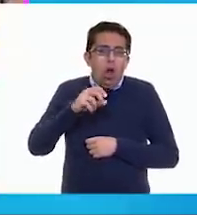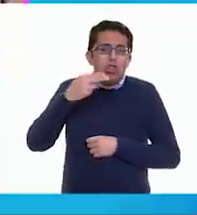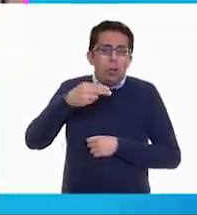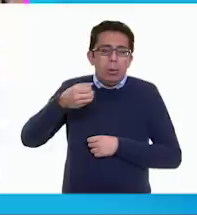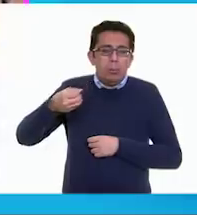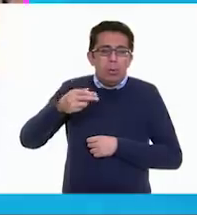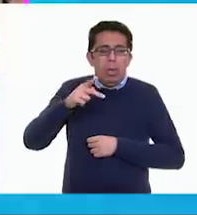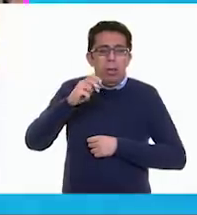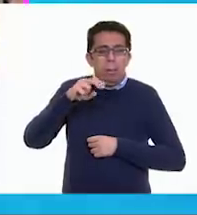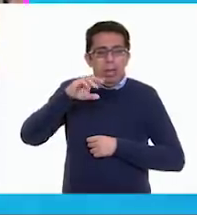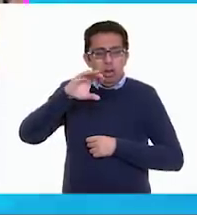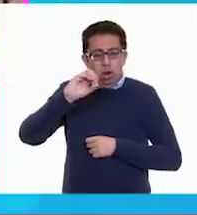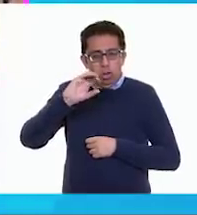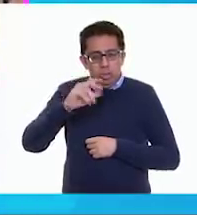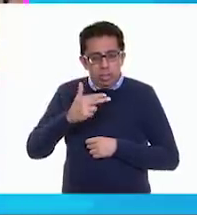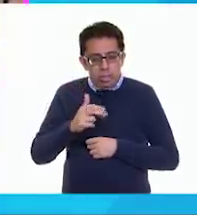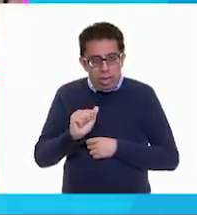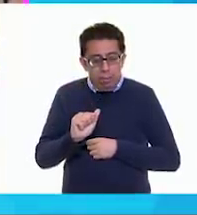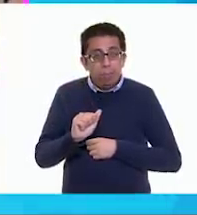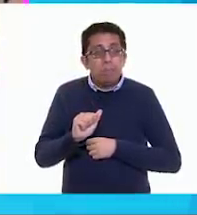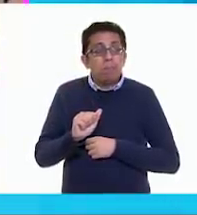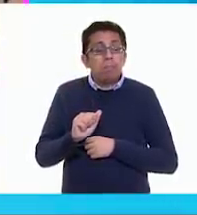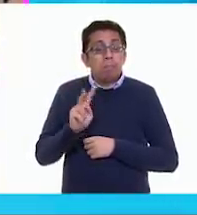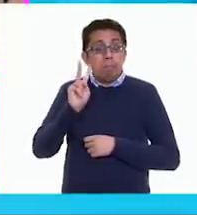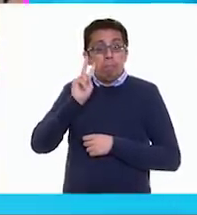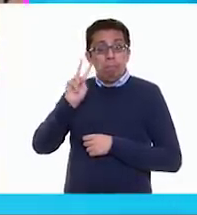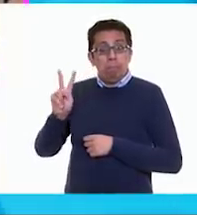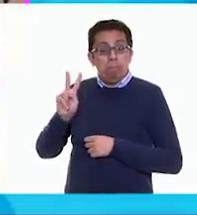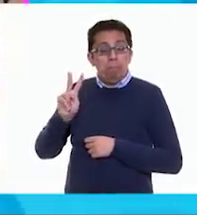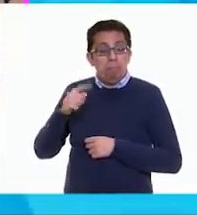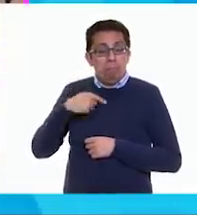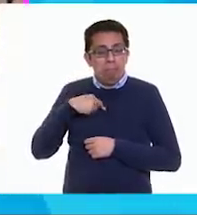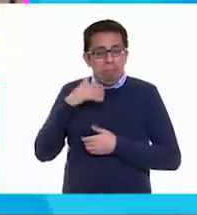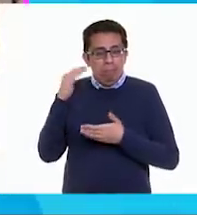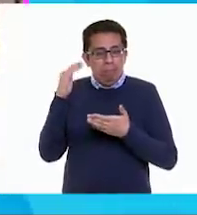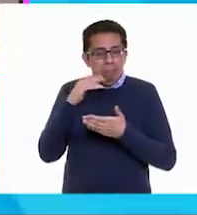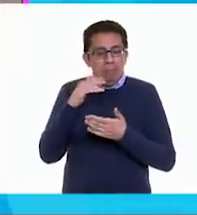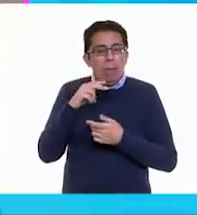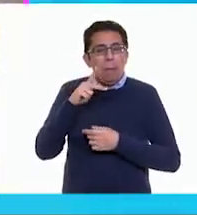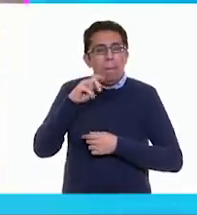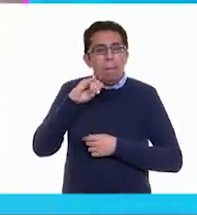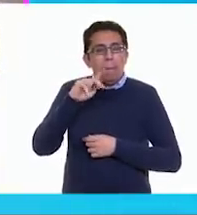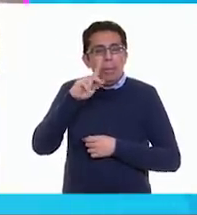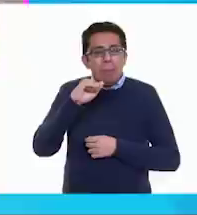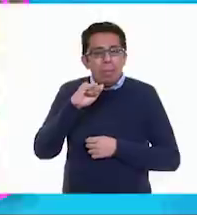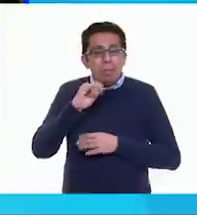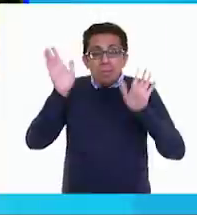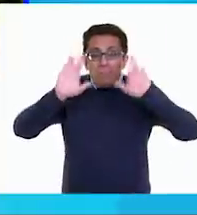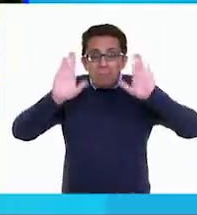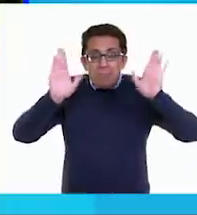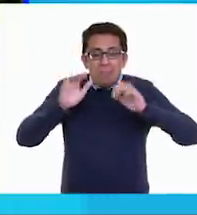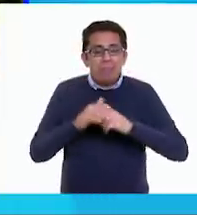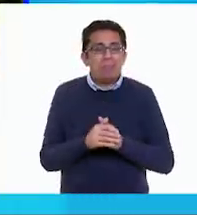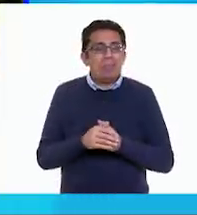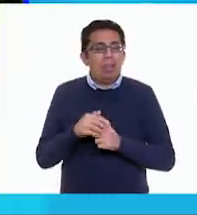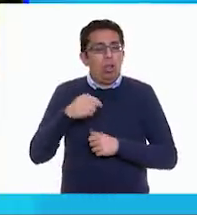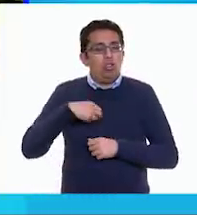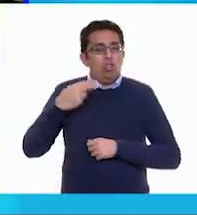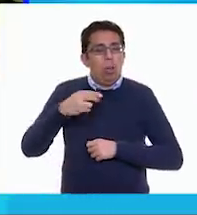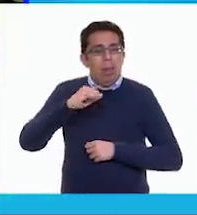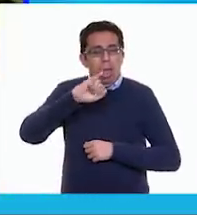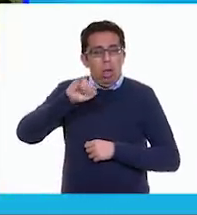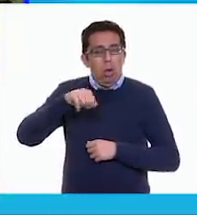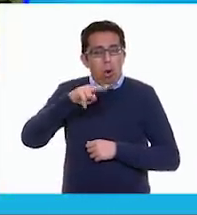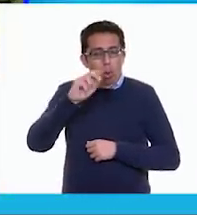Como ven, tengo a mi pipi. Adiós. Hola, me llamo